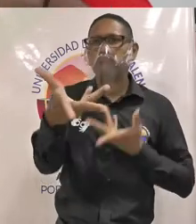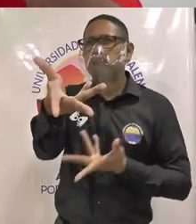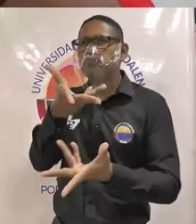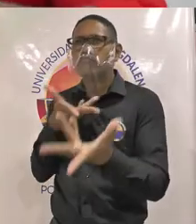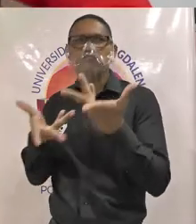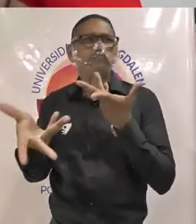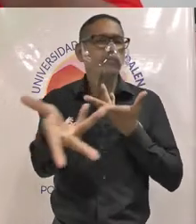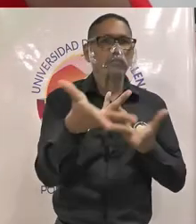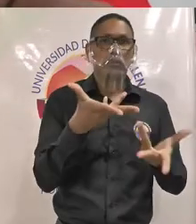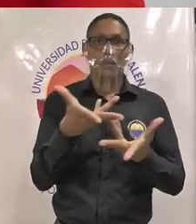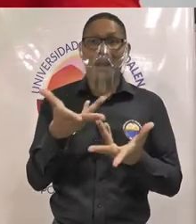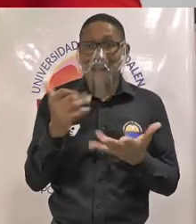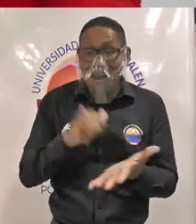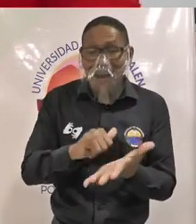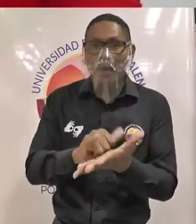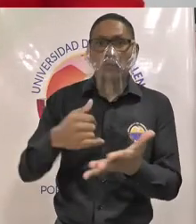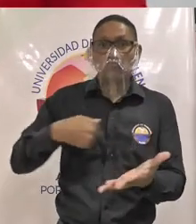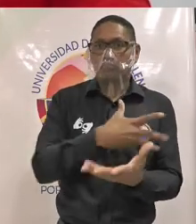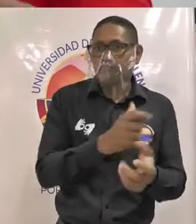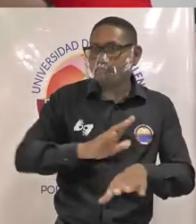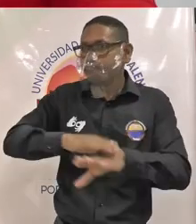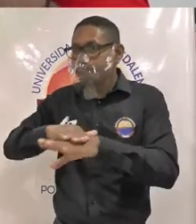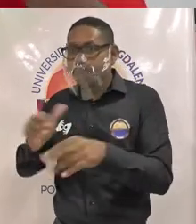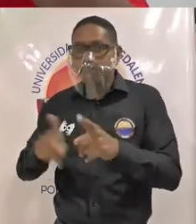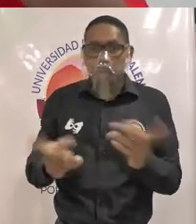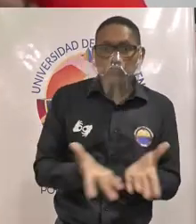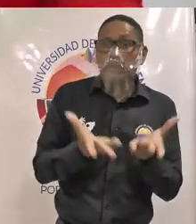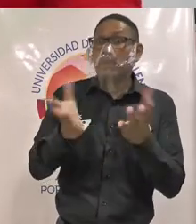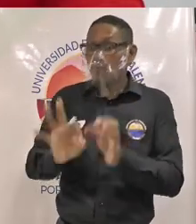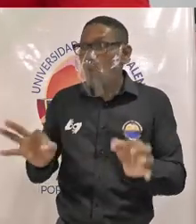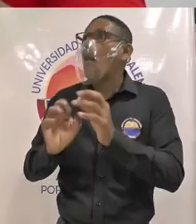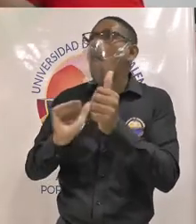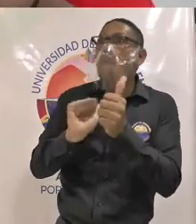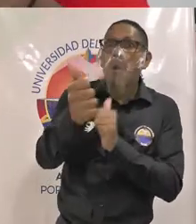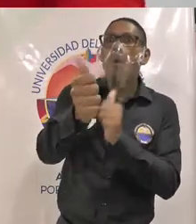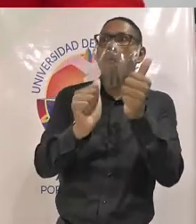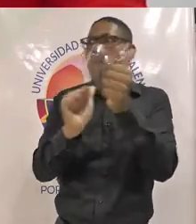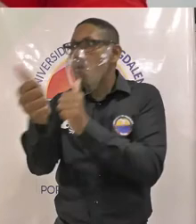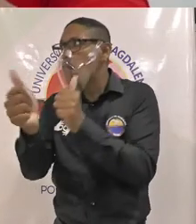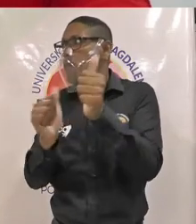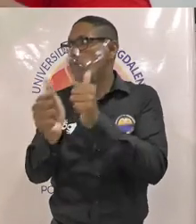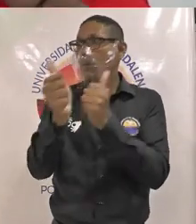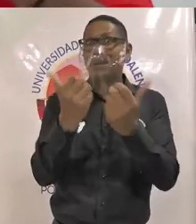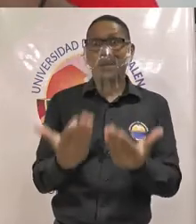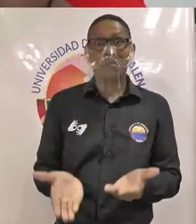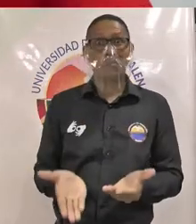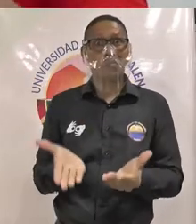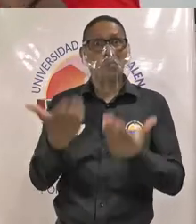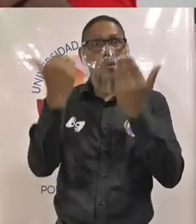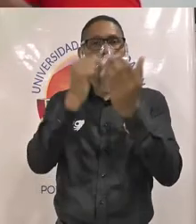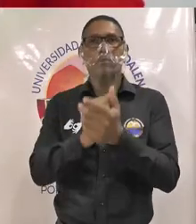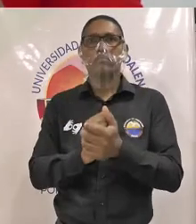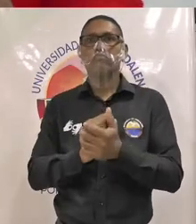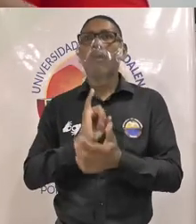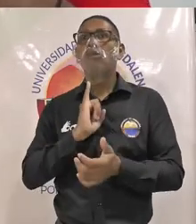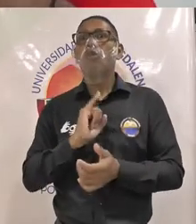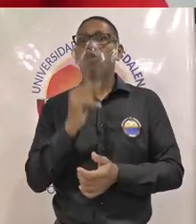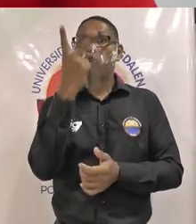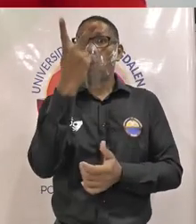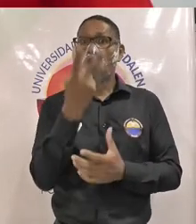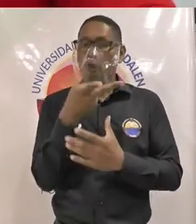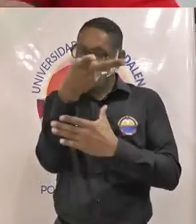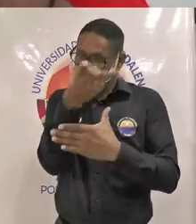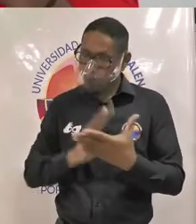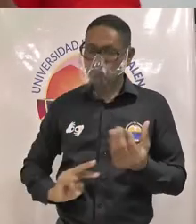donde queremos fomentar en los estudiantes ese intercambio esa fuerza de poder manejar dos lenguajes poder